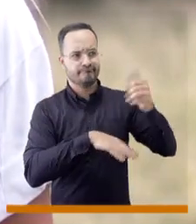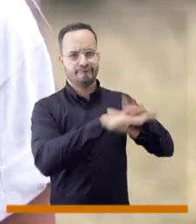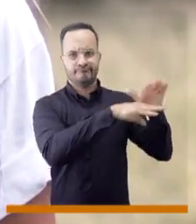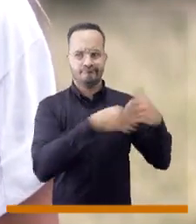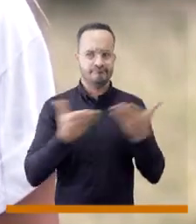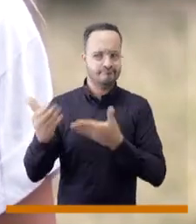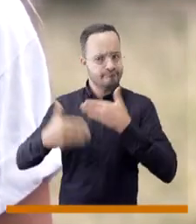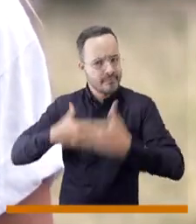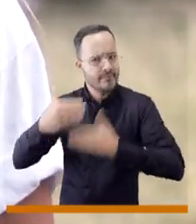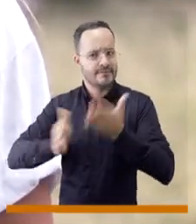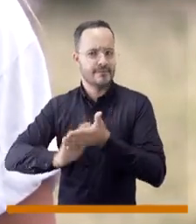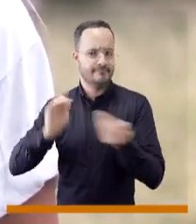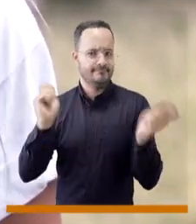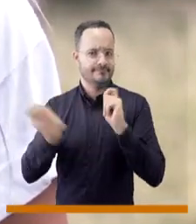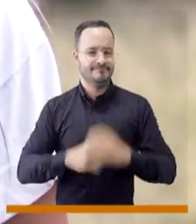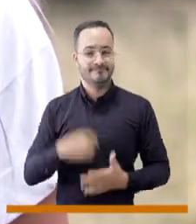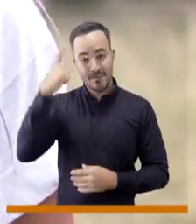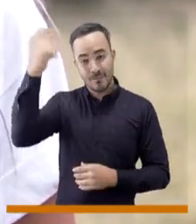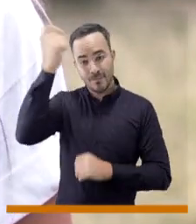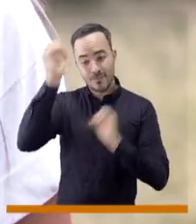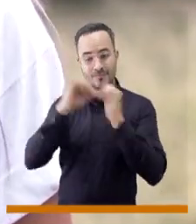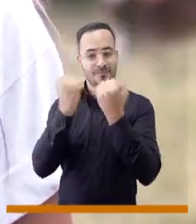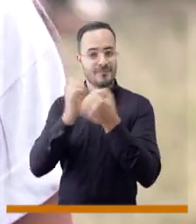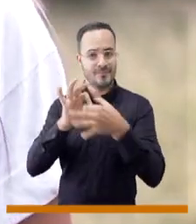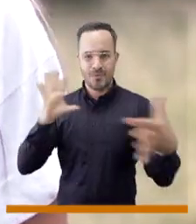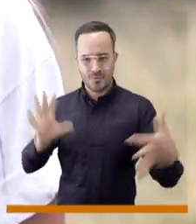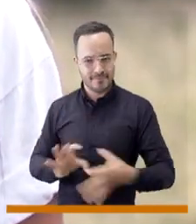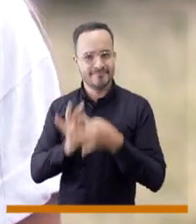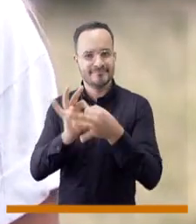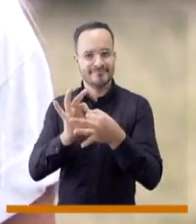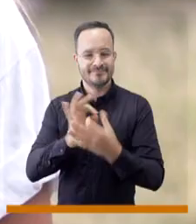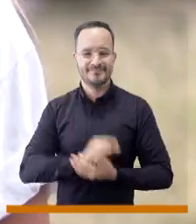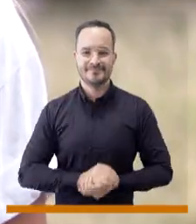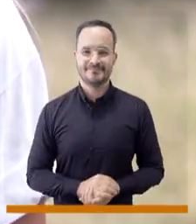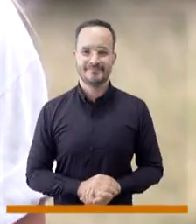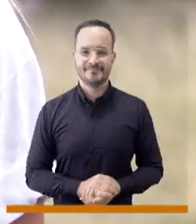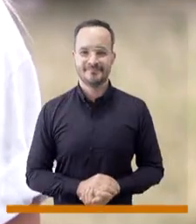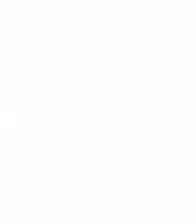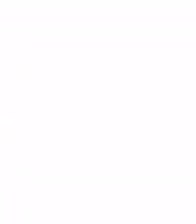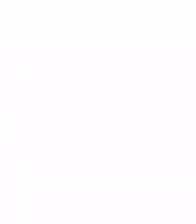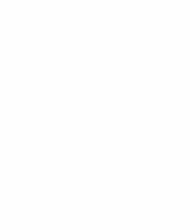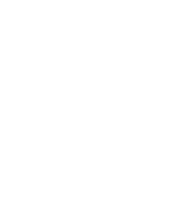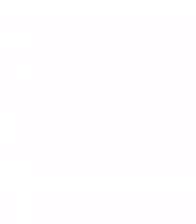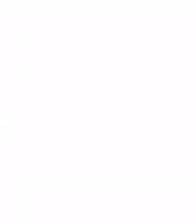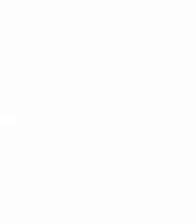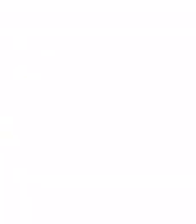las autoridades logren unos avances en el territorio. Porque el Consejo somos tú y yo.